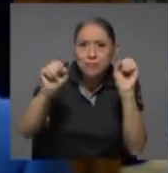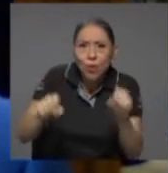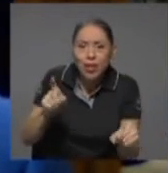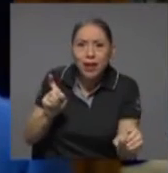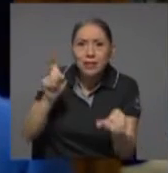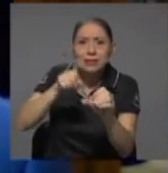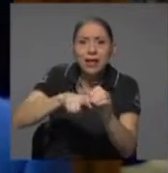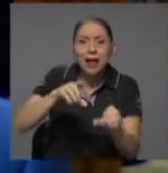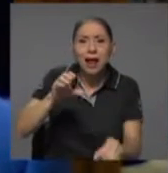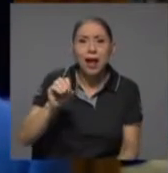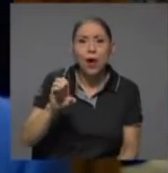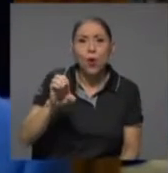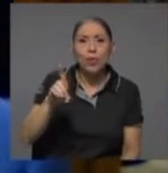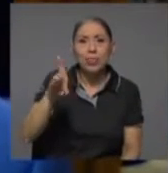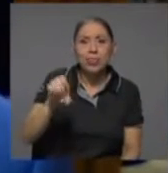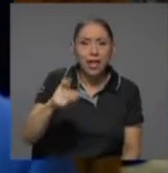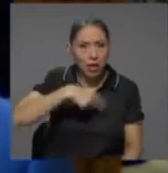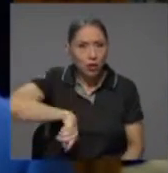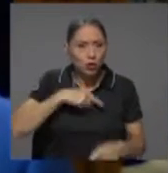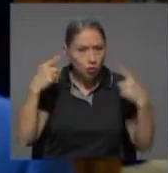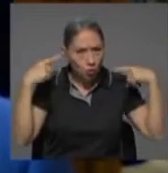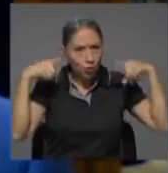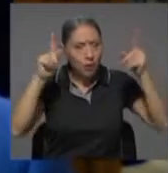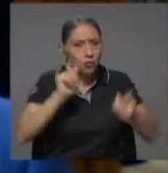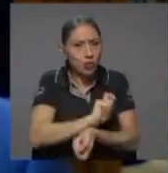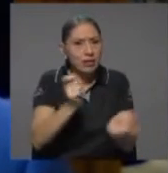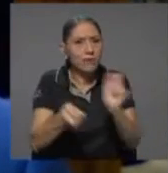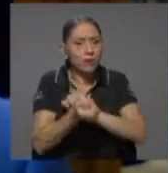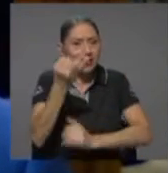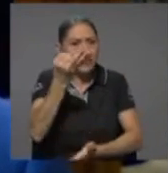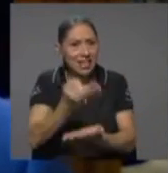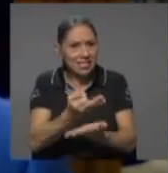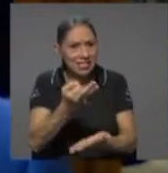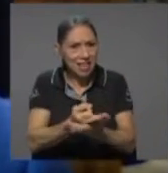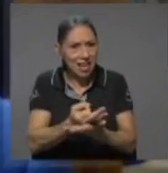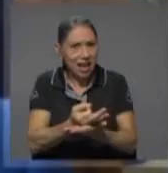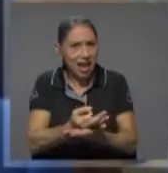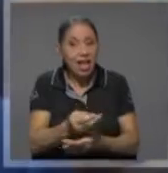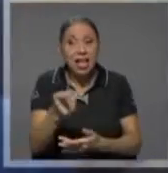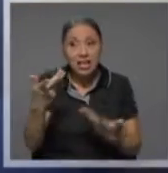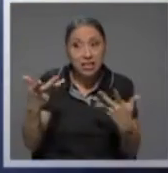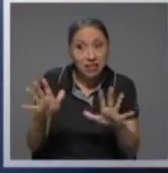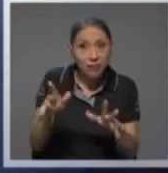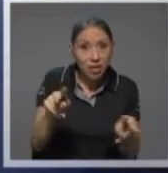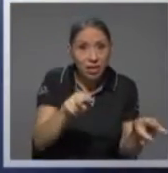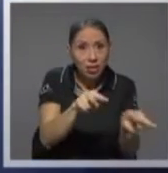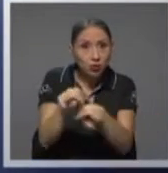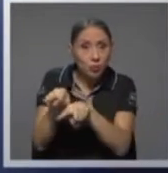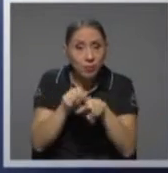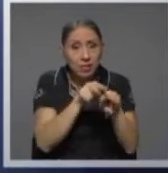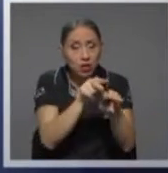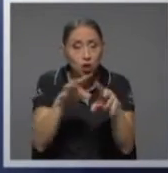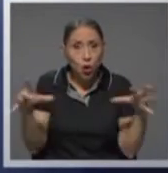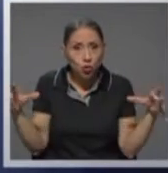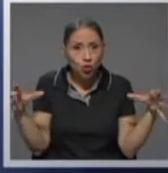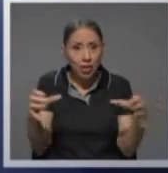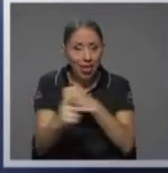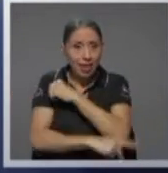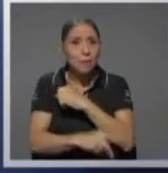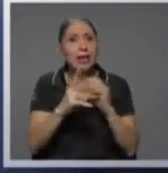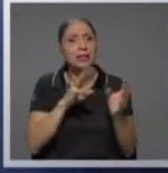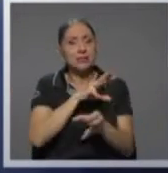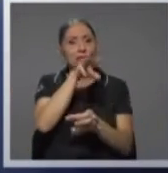una reforma financiera sustantiva que introdujo esta reforma de la supervisión consolidada del país, que además